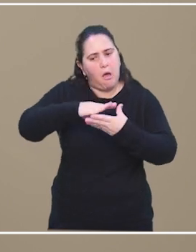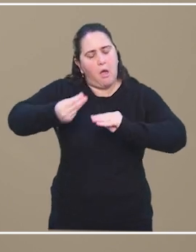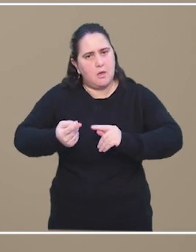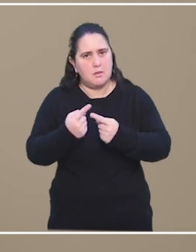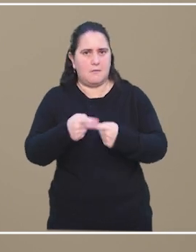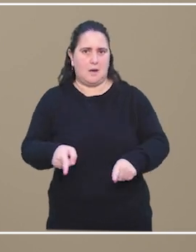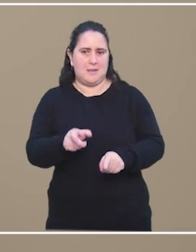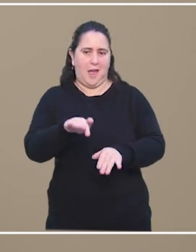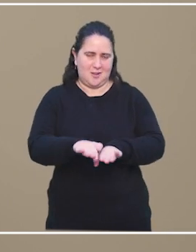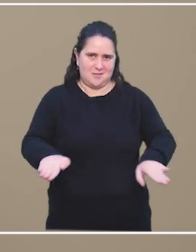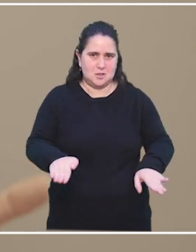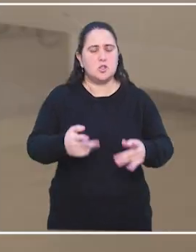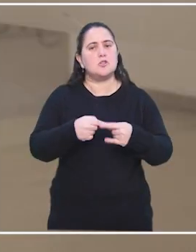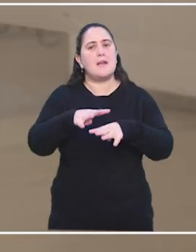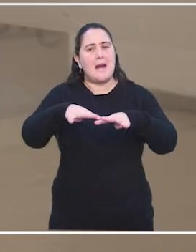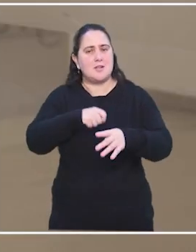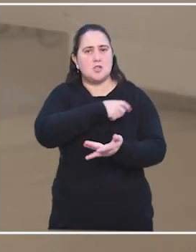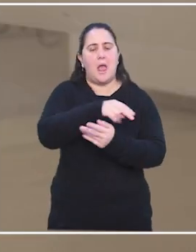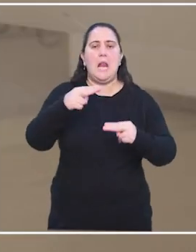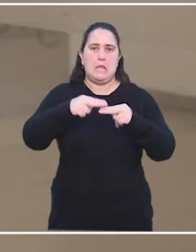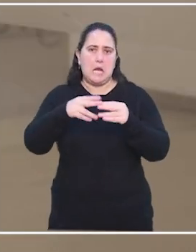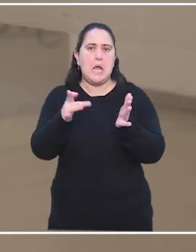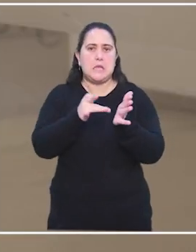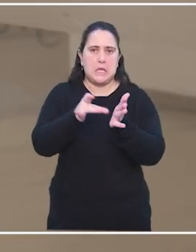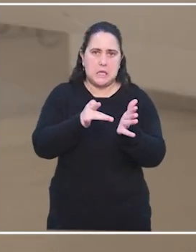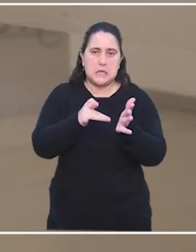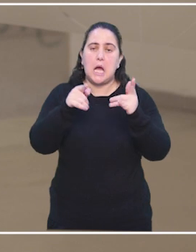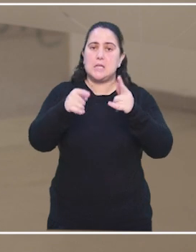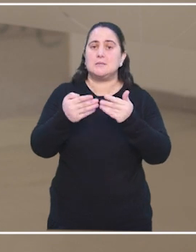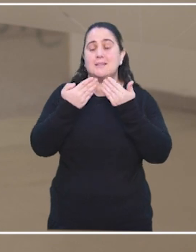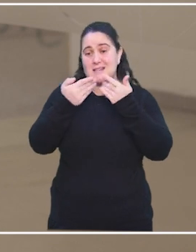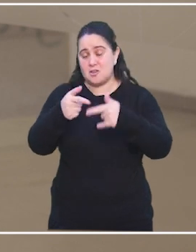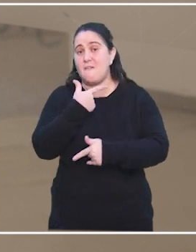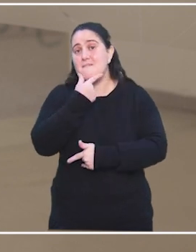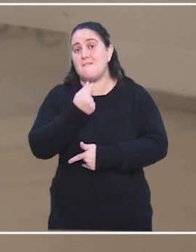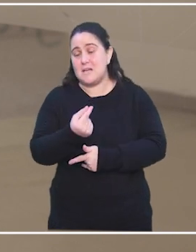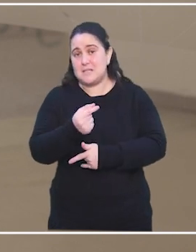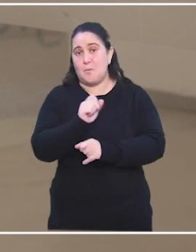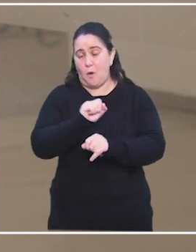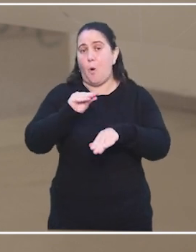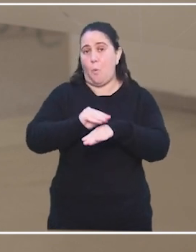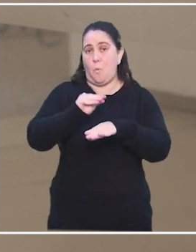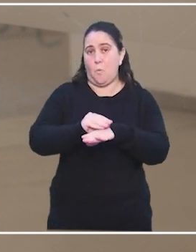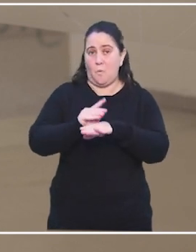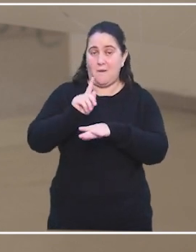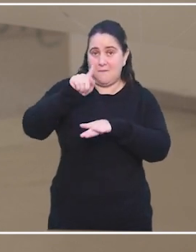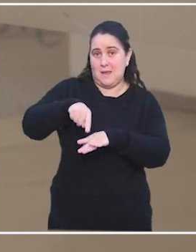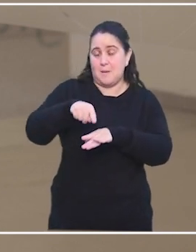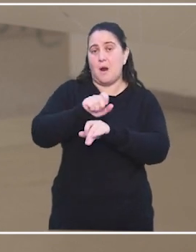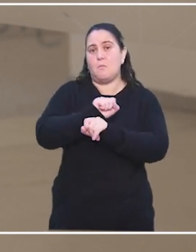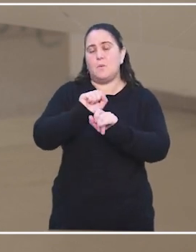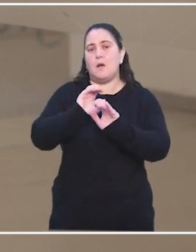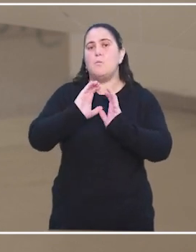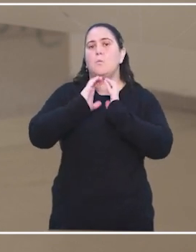las redes sociales y internet y lo digital facilitó esta ruptura hacia un